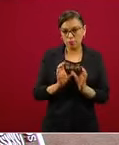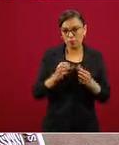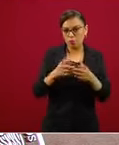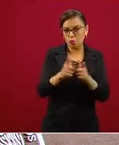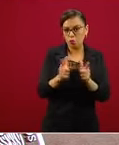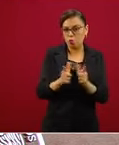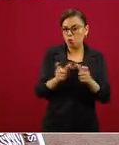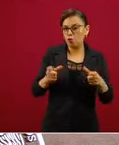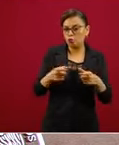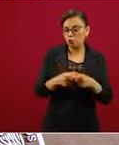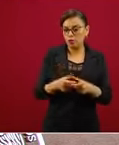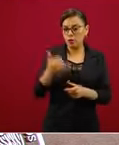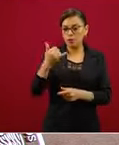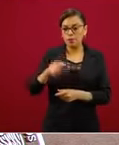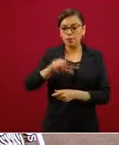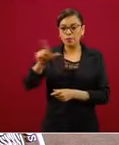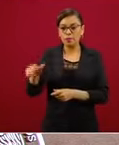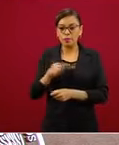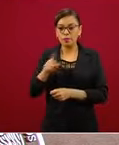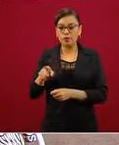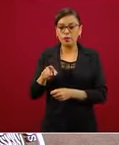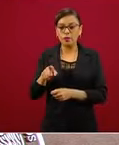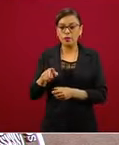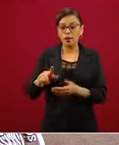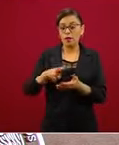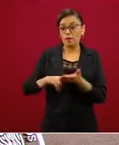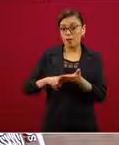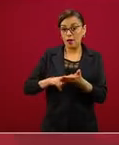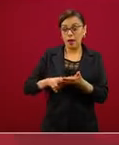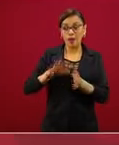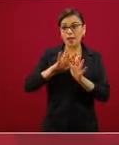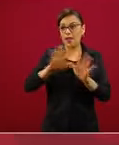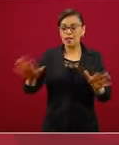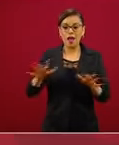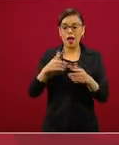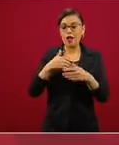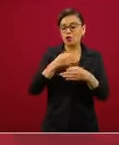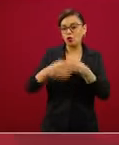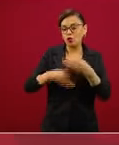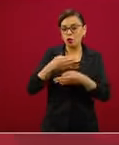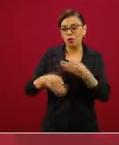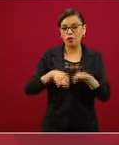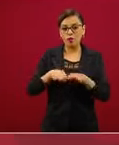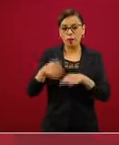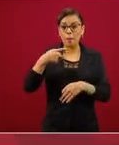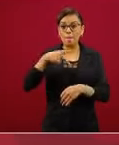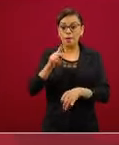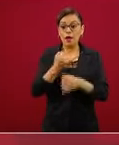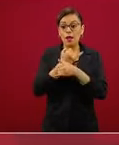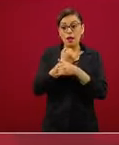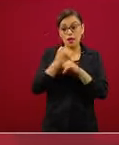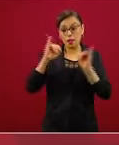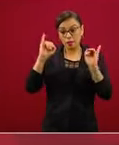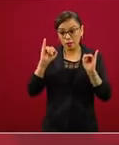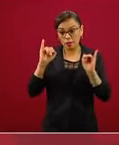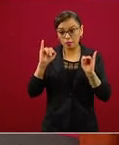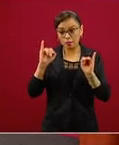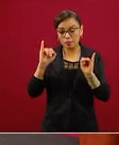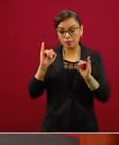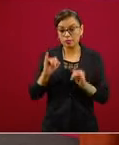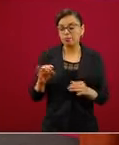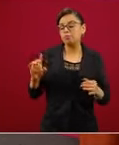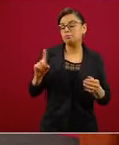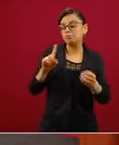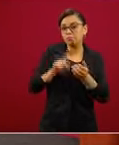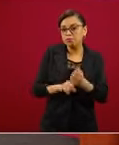con las actividades en general, pero siempre y con independencia del color de que se trate,